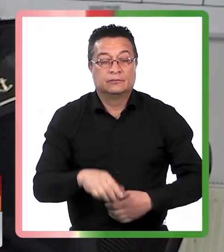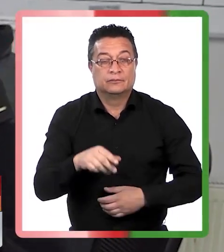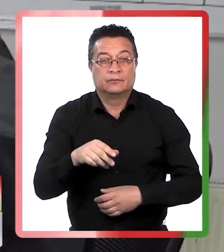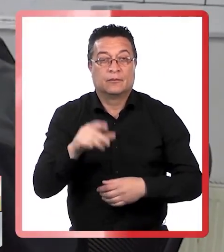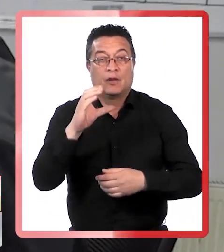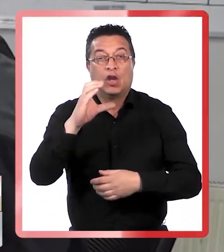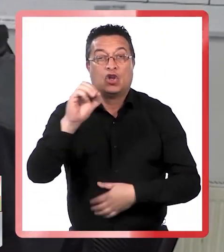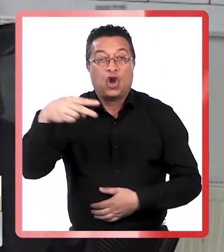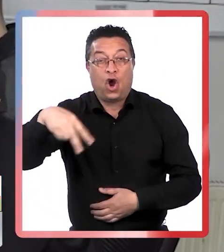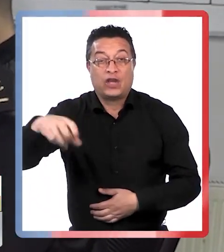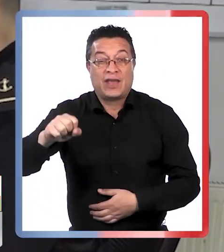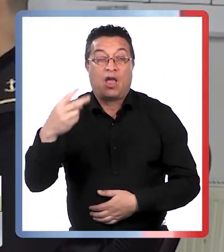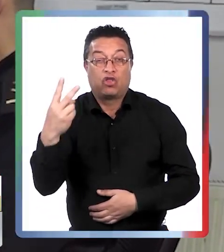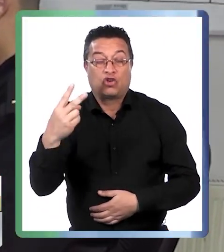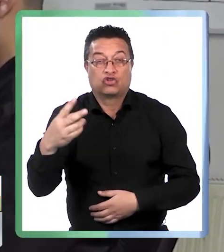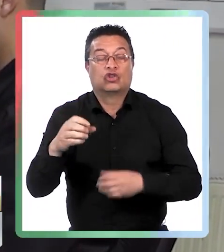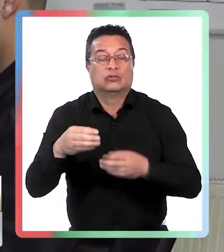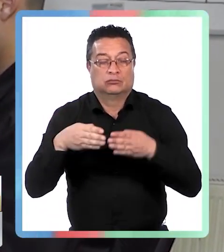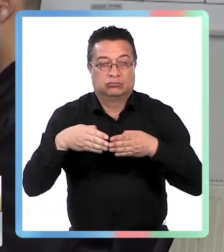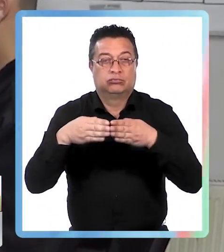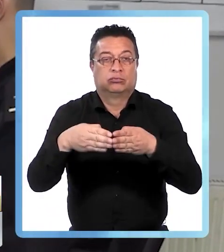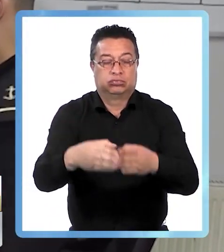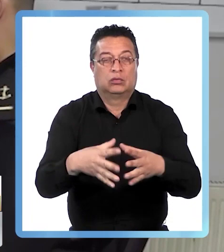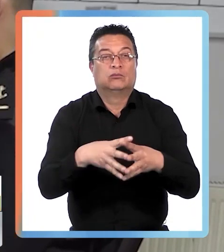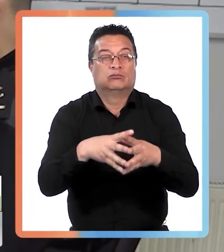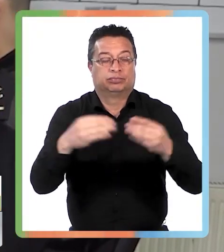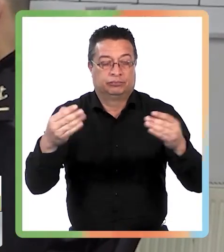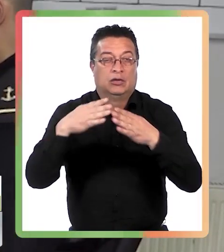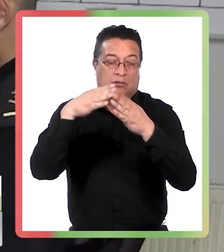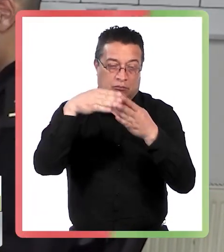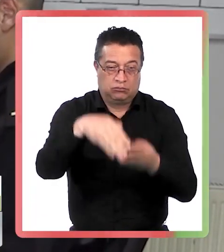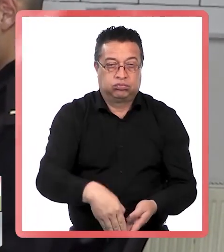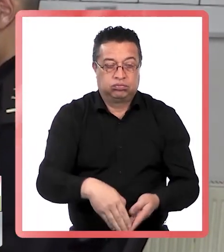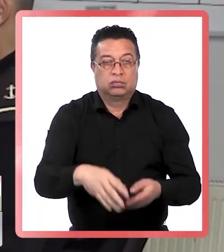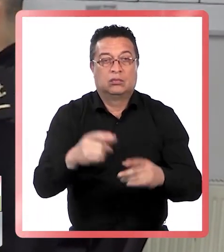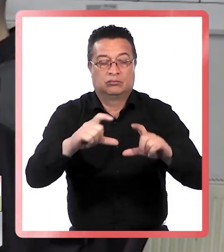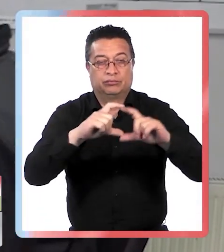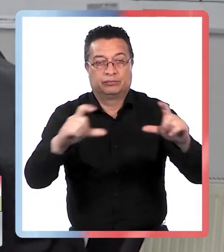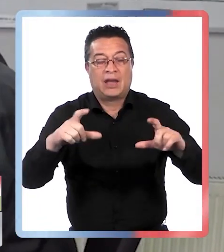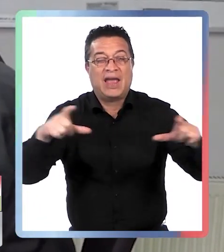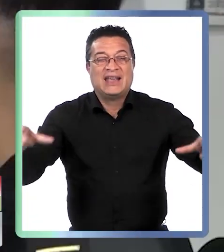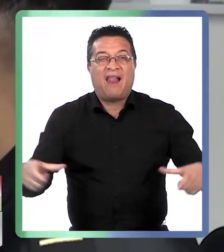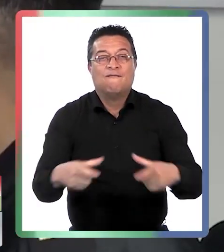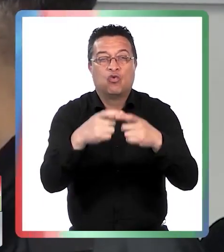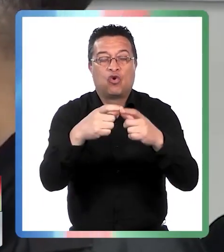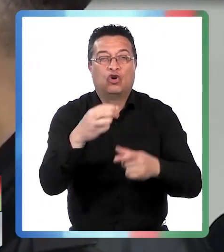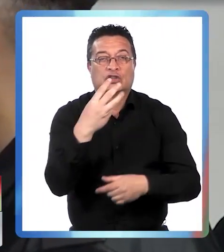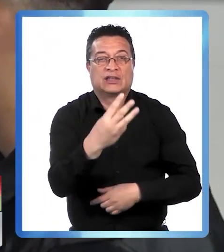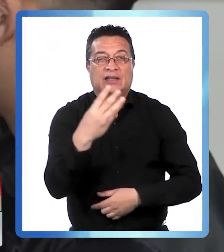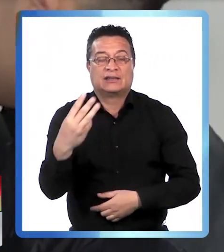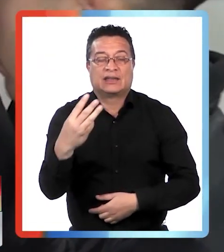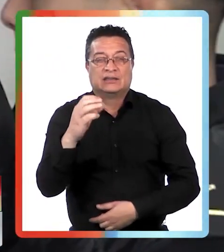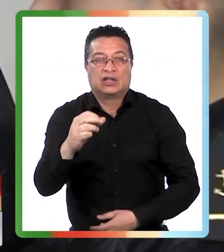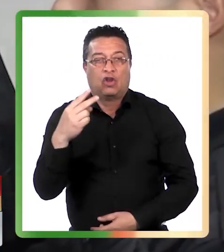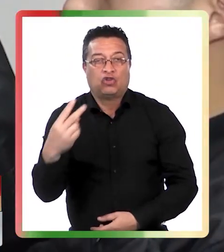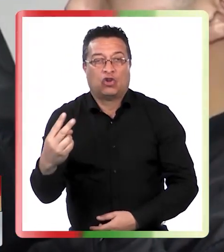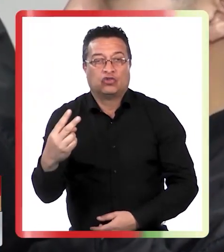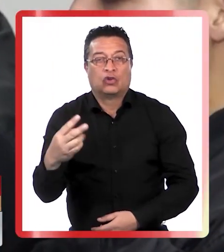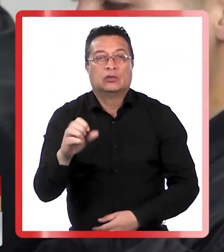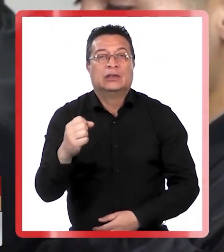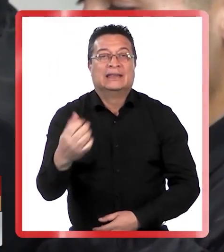lancha motor Coña 2, Coña 2. Matrícula Calbuco 3300